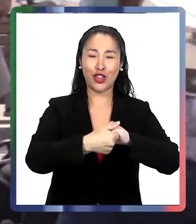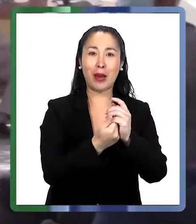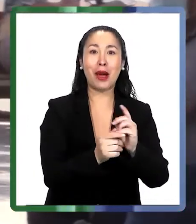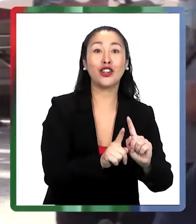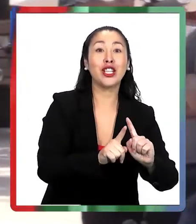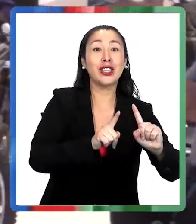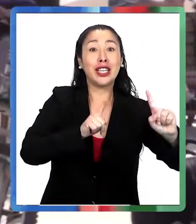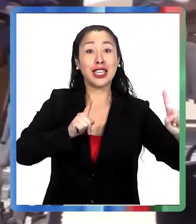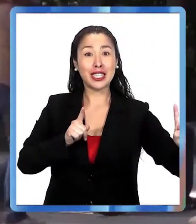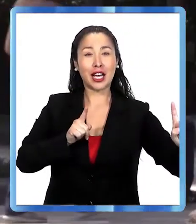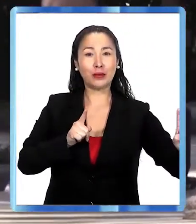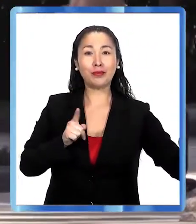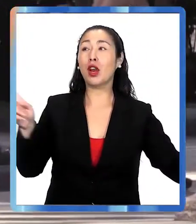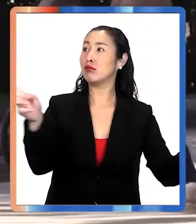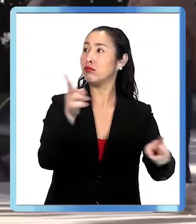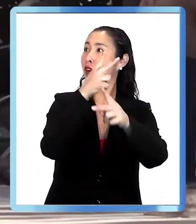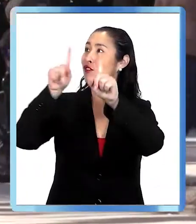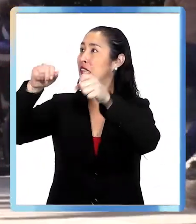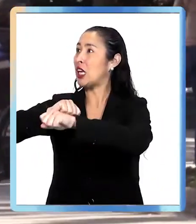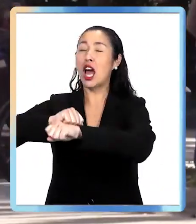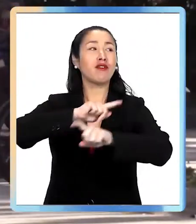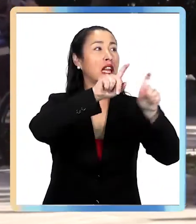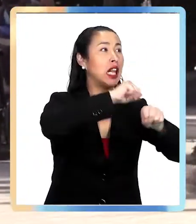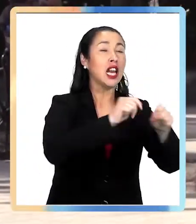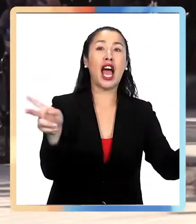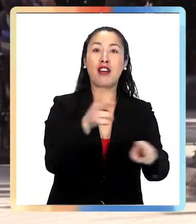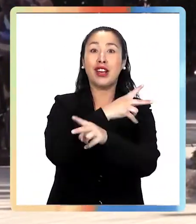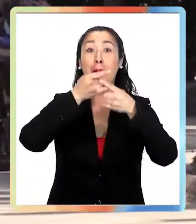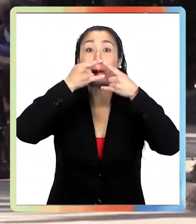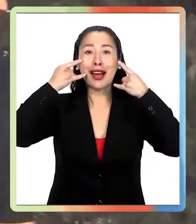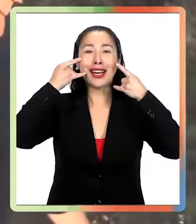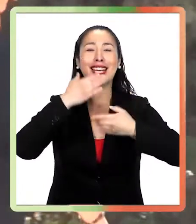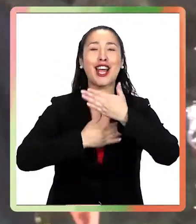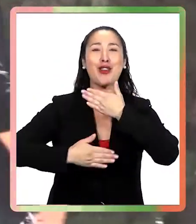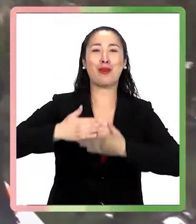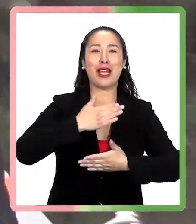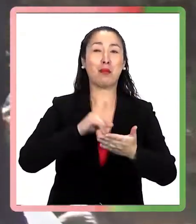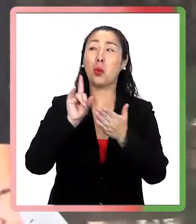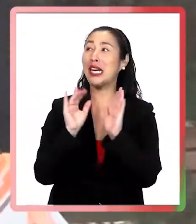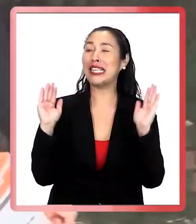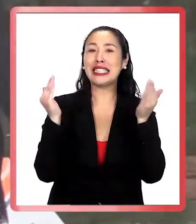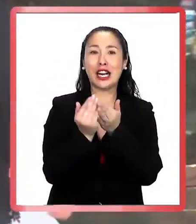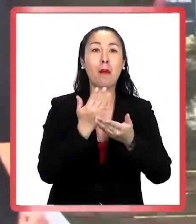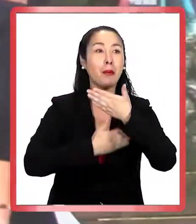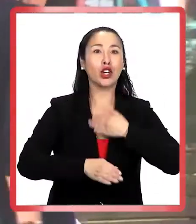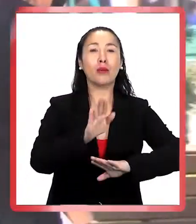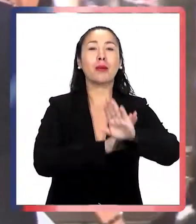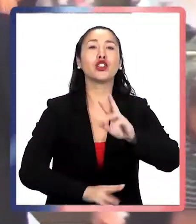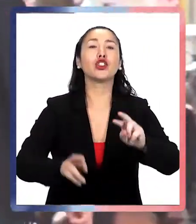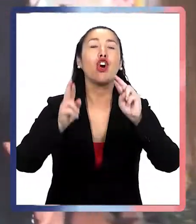lavado de manos, el distanciamiento, la ventilación y las mascarillas nos protegemos en espacios cerrados. que